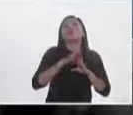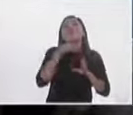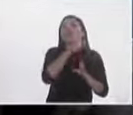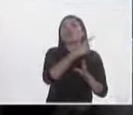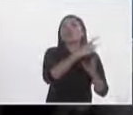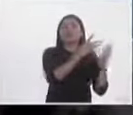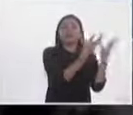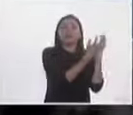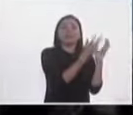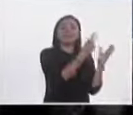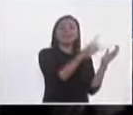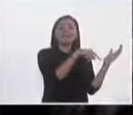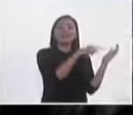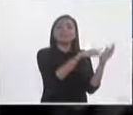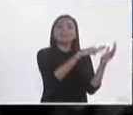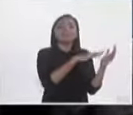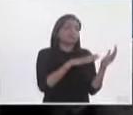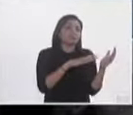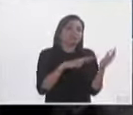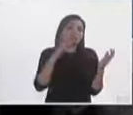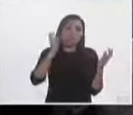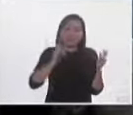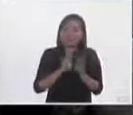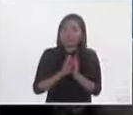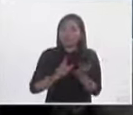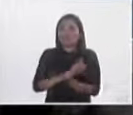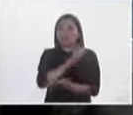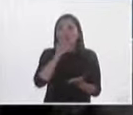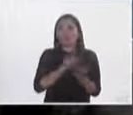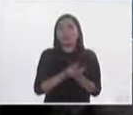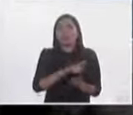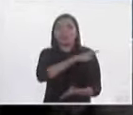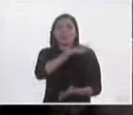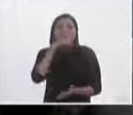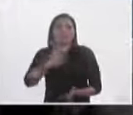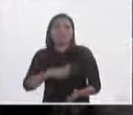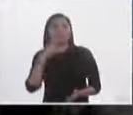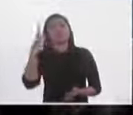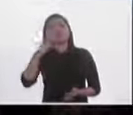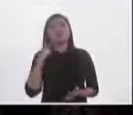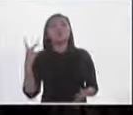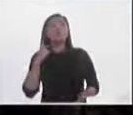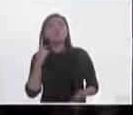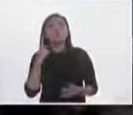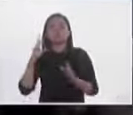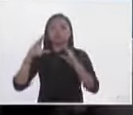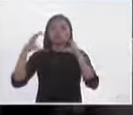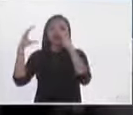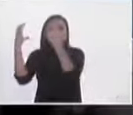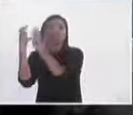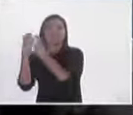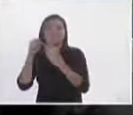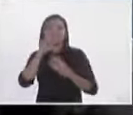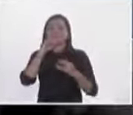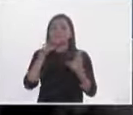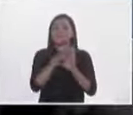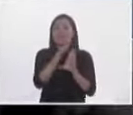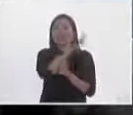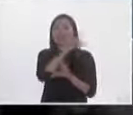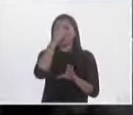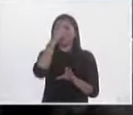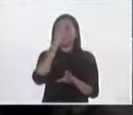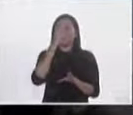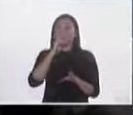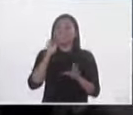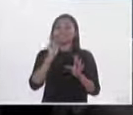de su distrito, son las reglas generales de la política. Eso es, por eso, entre otros, Max Weber, un gran sociólogo alemán, decía, quien se